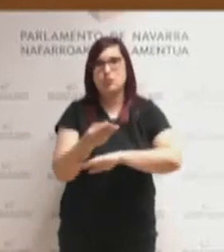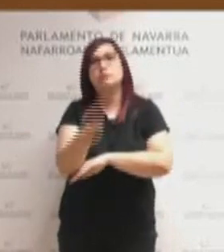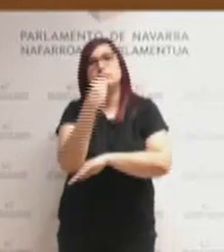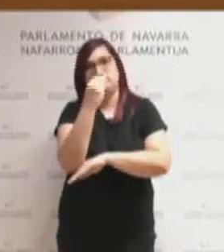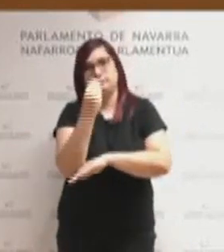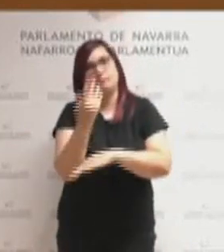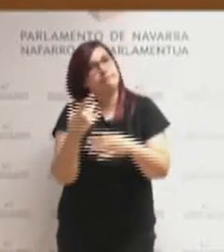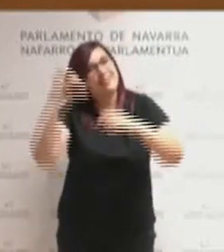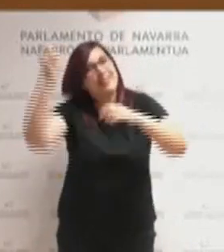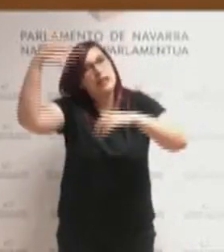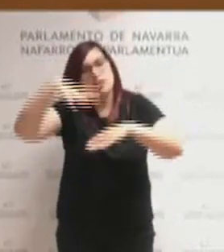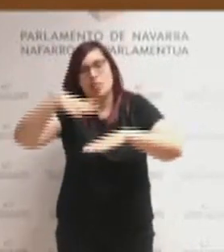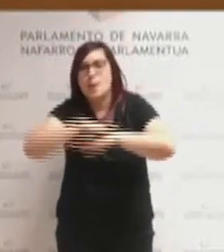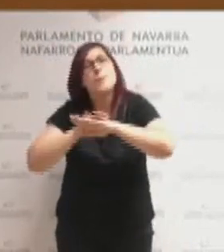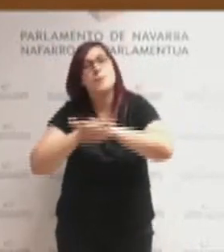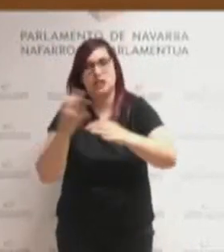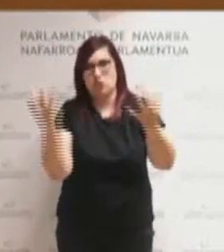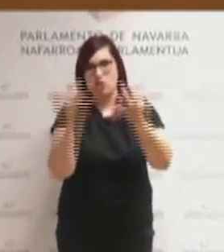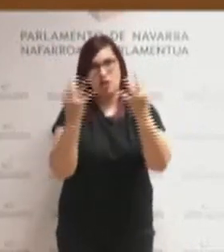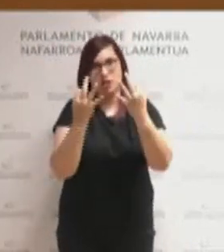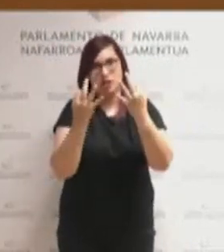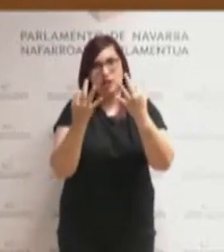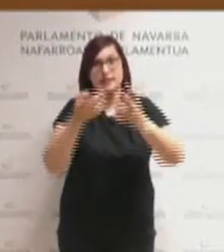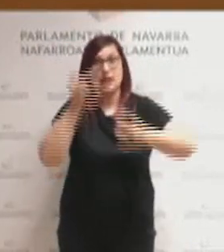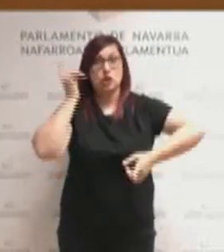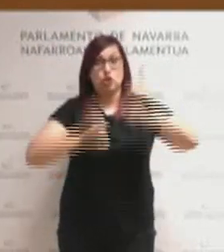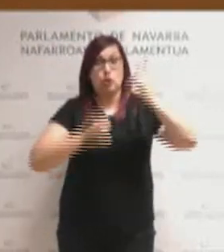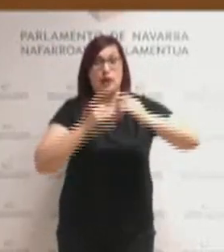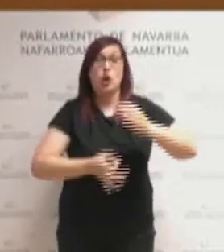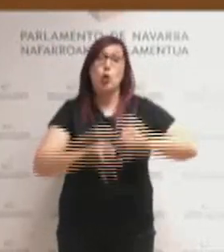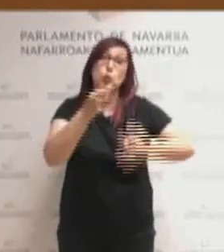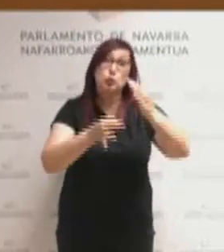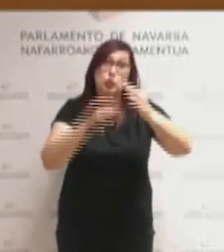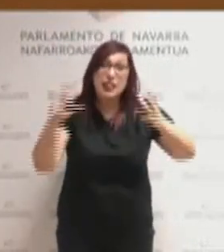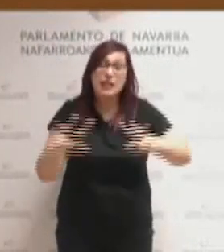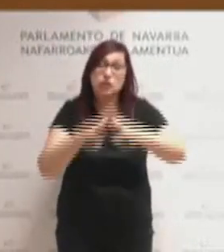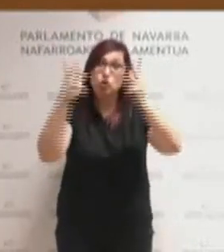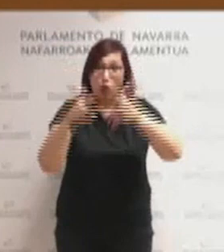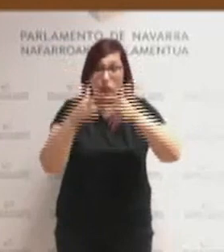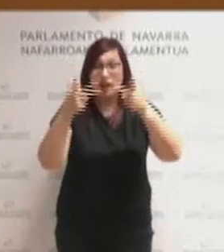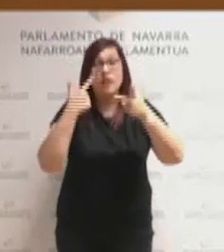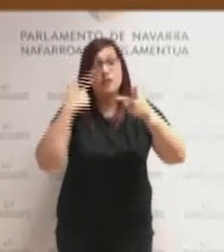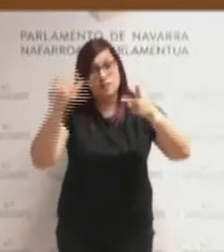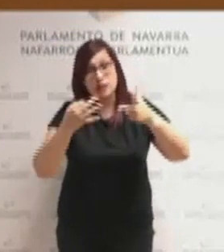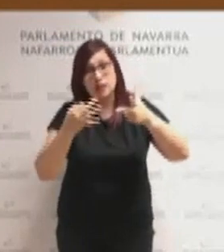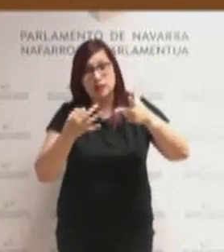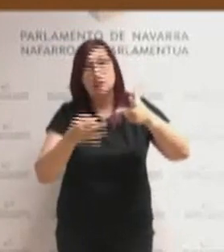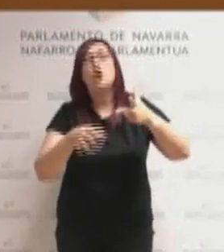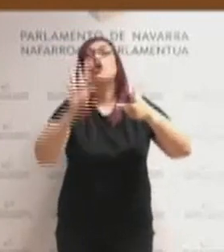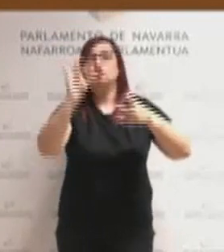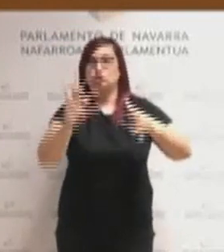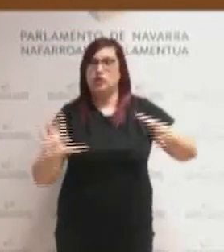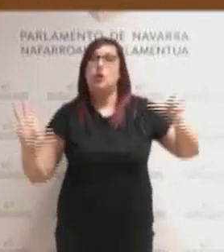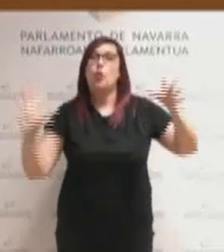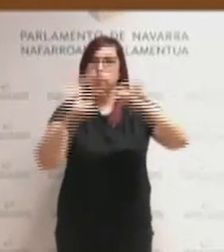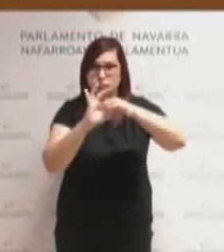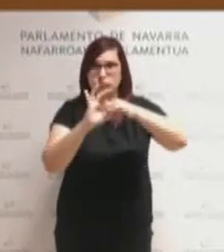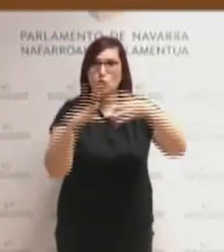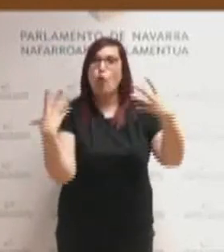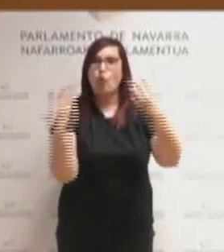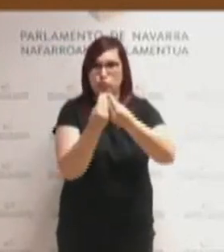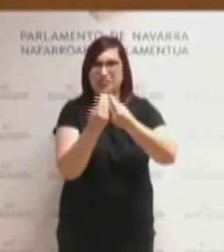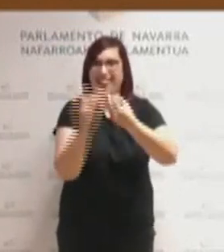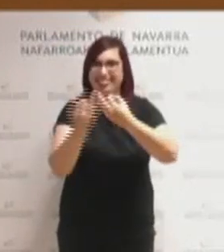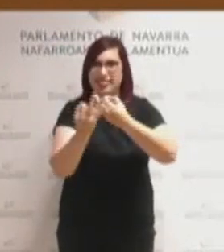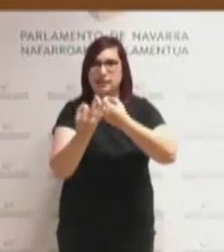electricidad. Pensamos que soberanía y justicia social efectivamente sí que van juntas. Y